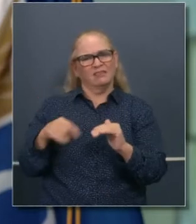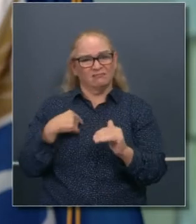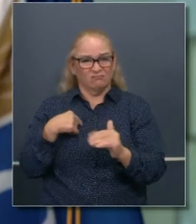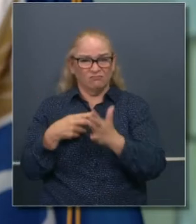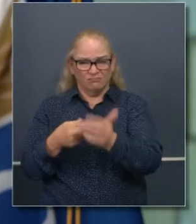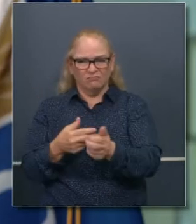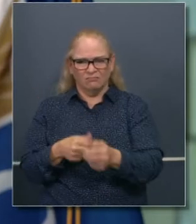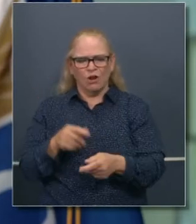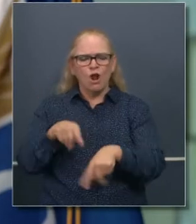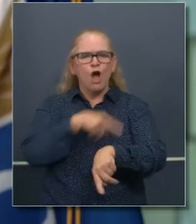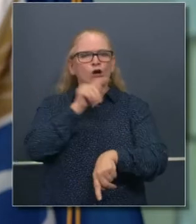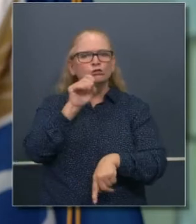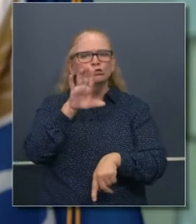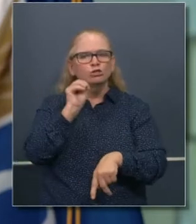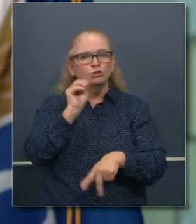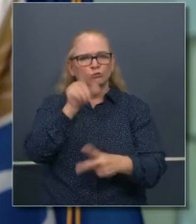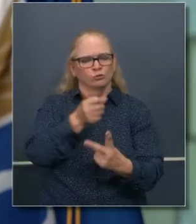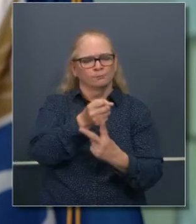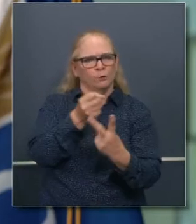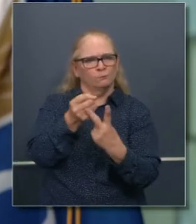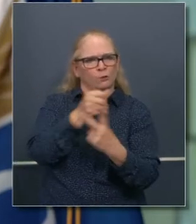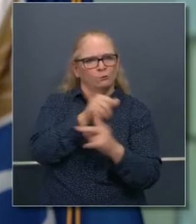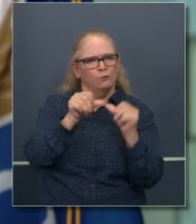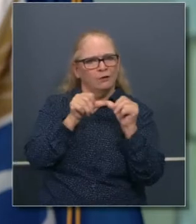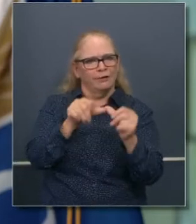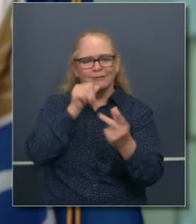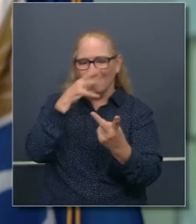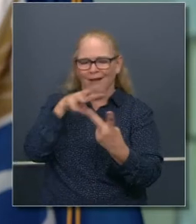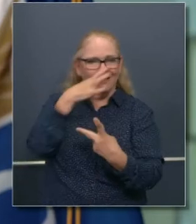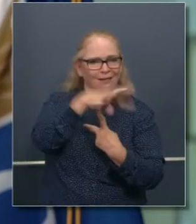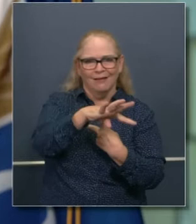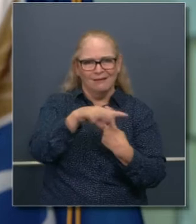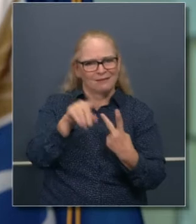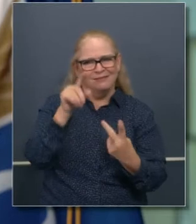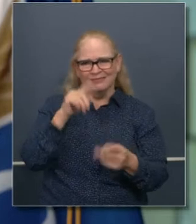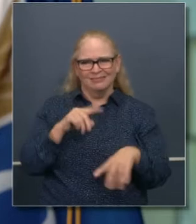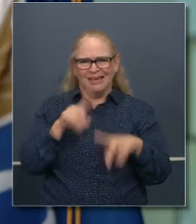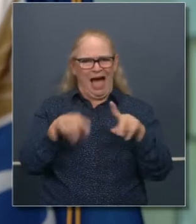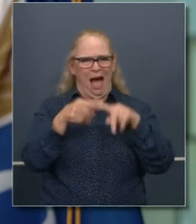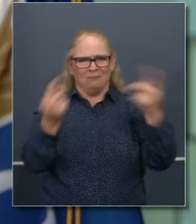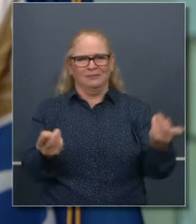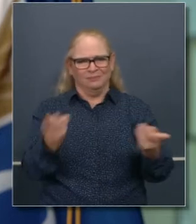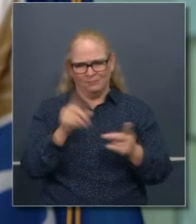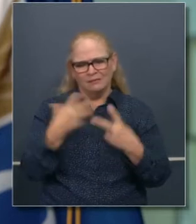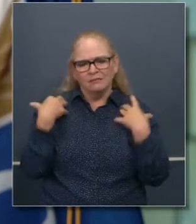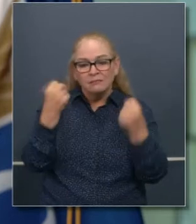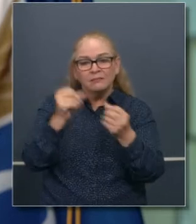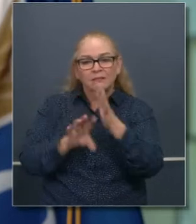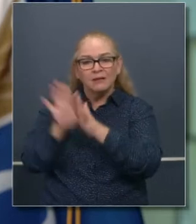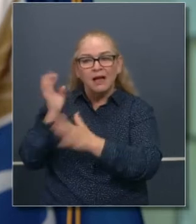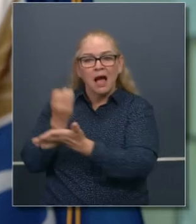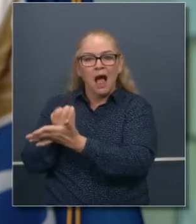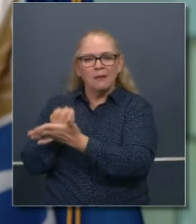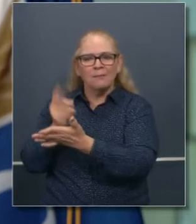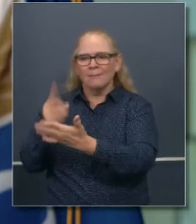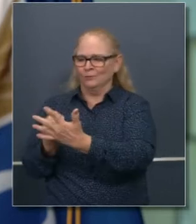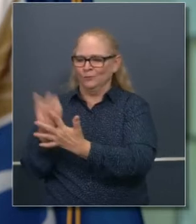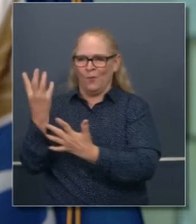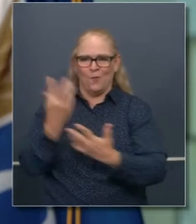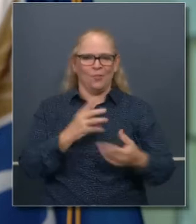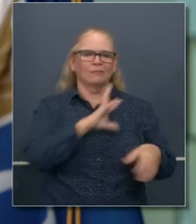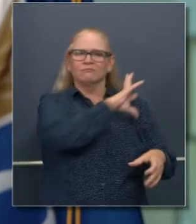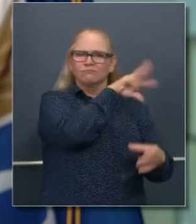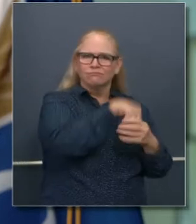y nuestro crecimiento y recuperación de manera larga a largo plazo pueden